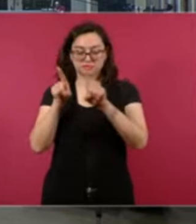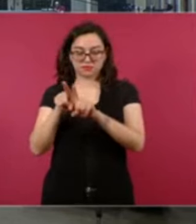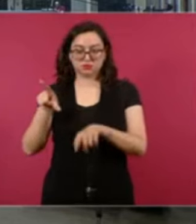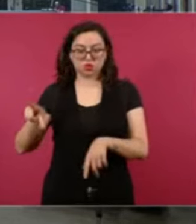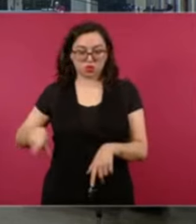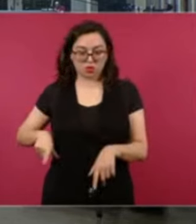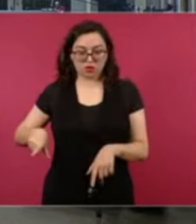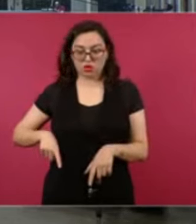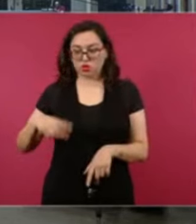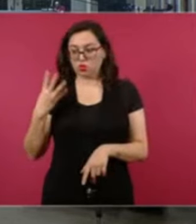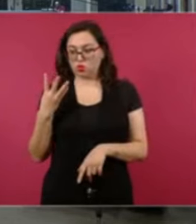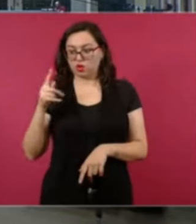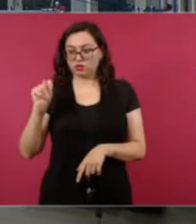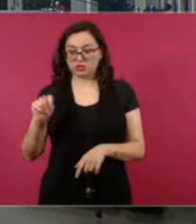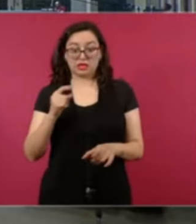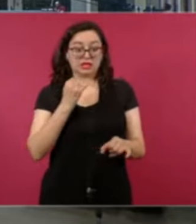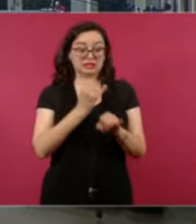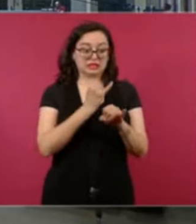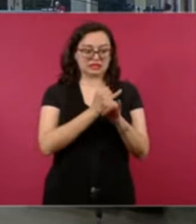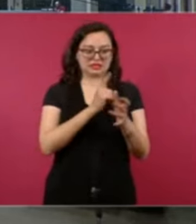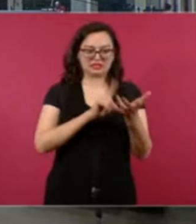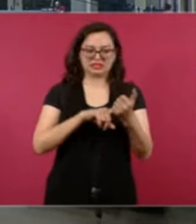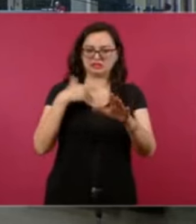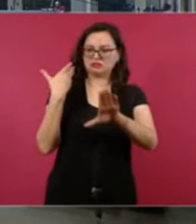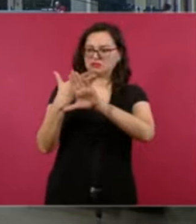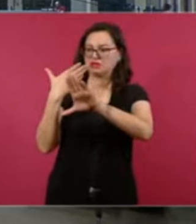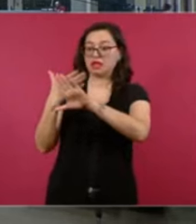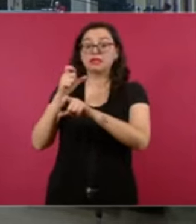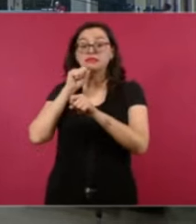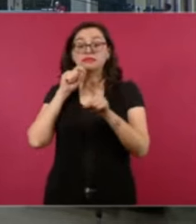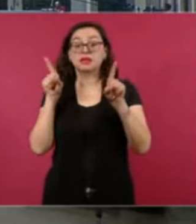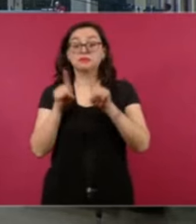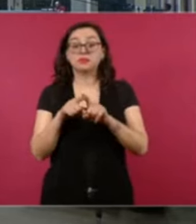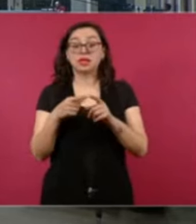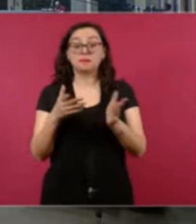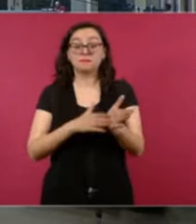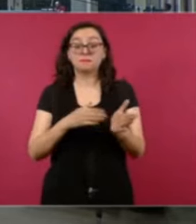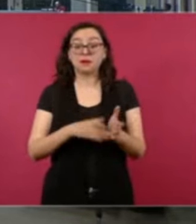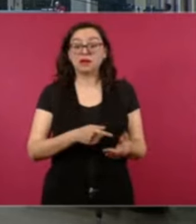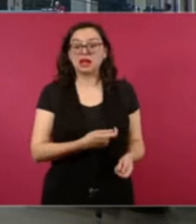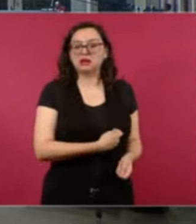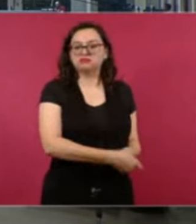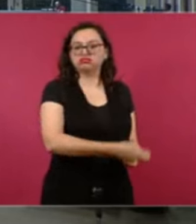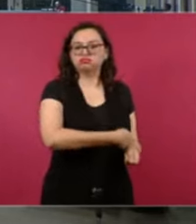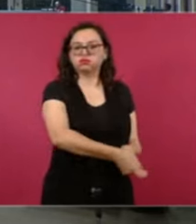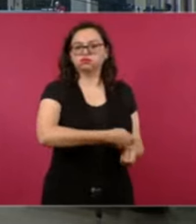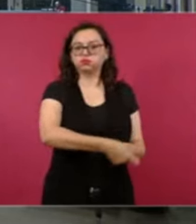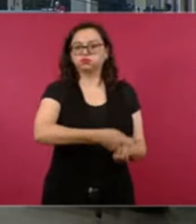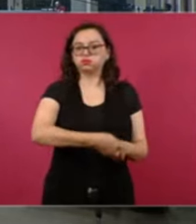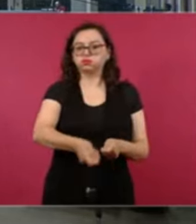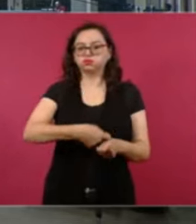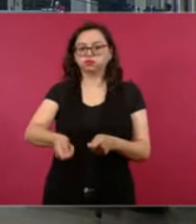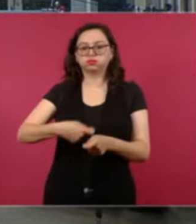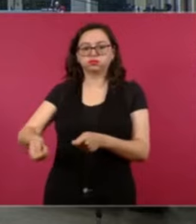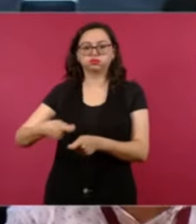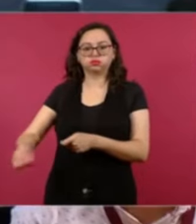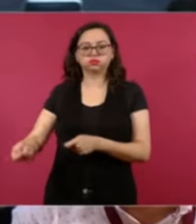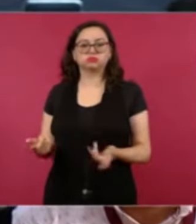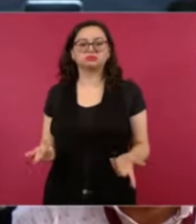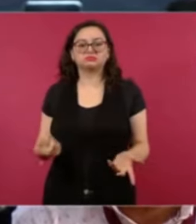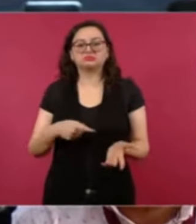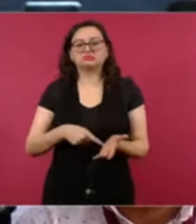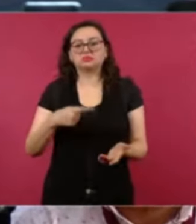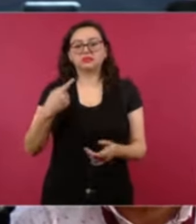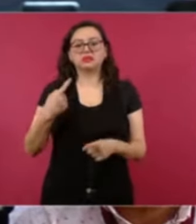Y también ya están repartiendo un montón de volantes en varios estados. Pues seguramente no tienen autoría, pero seguramente son de la